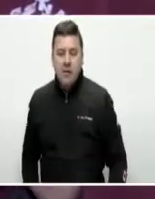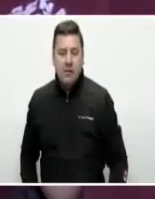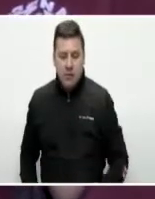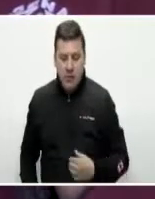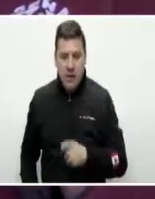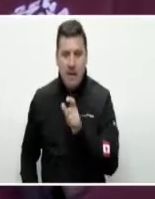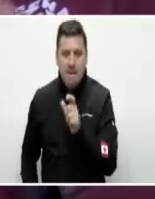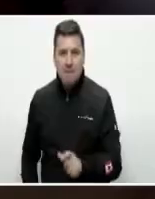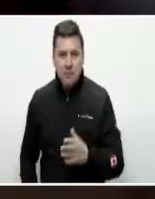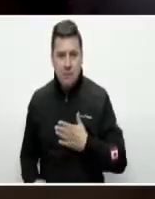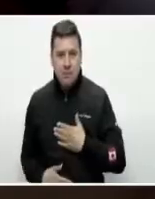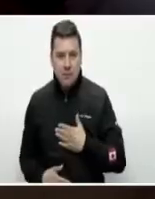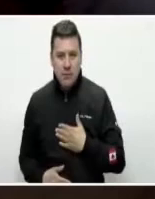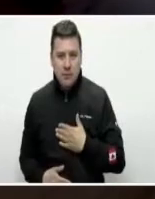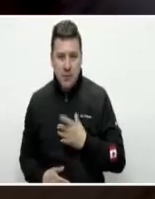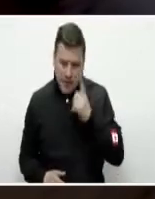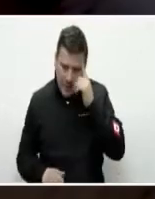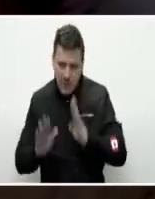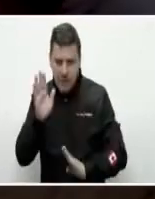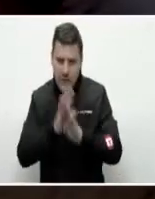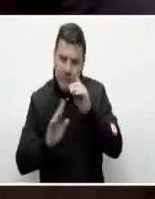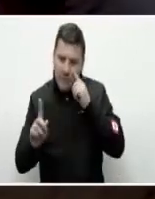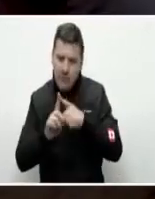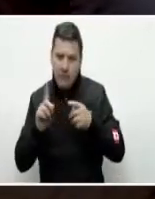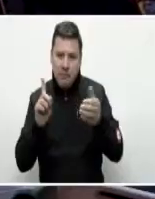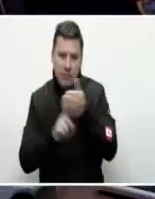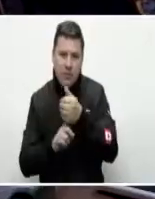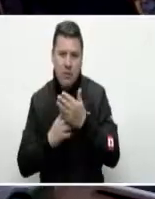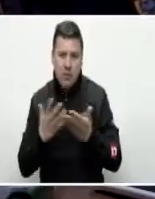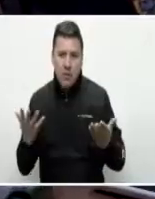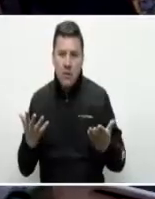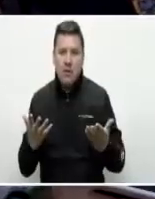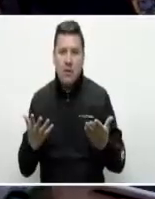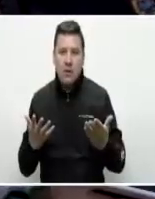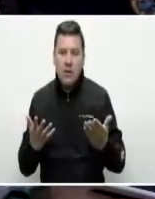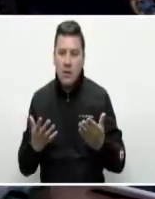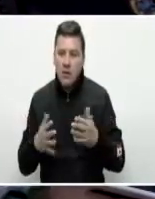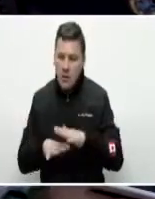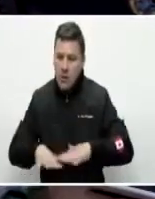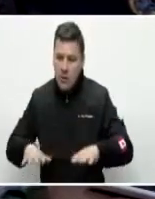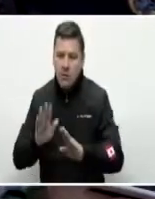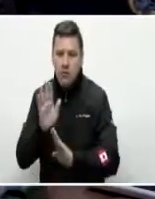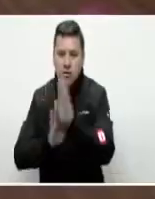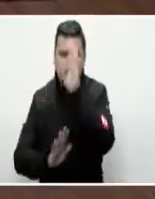persona que a raíz de emprender ha logrado llegar a un cierto lugar.